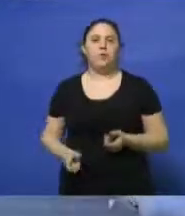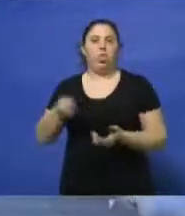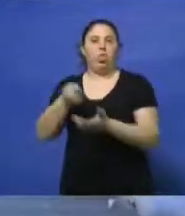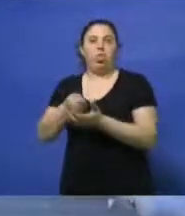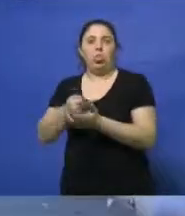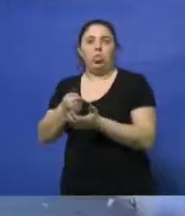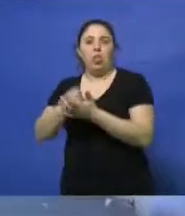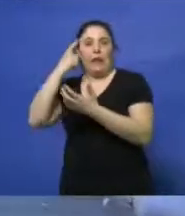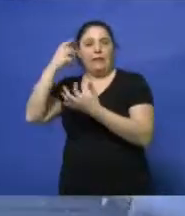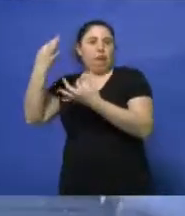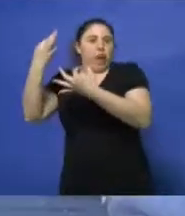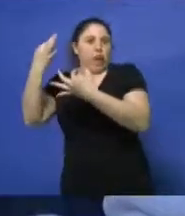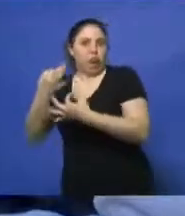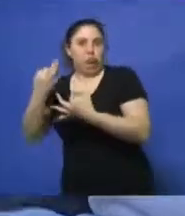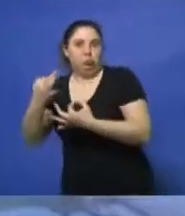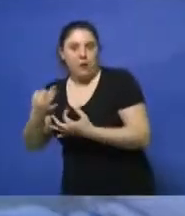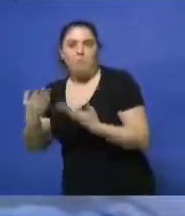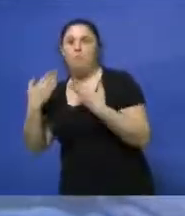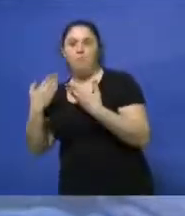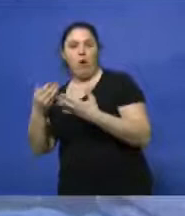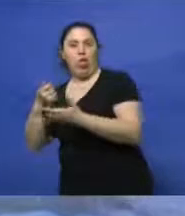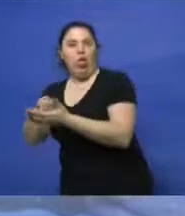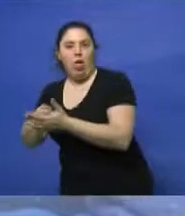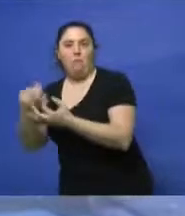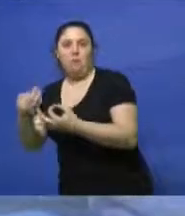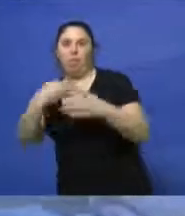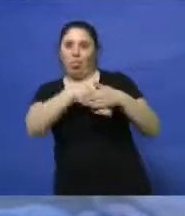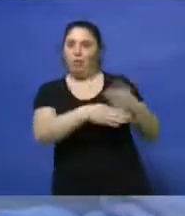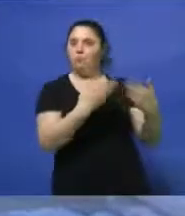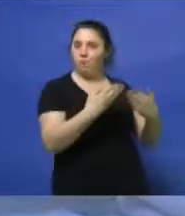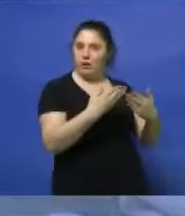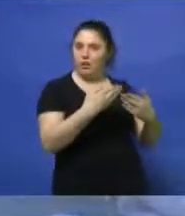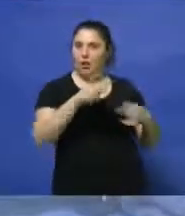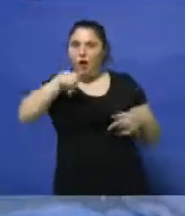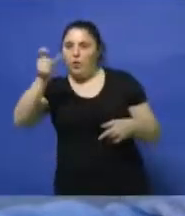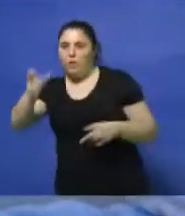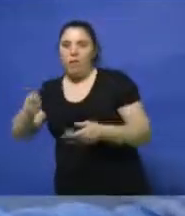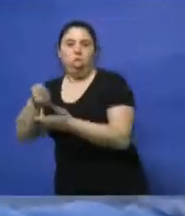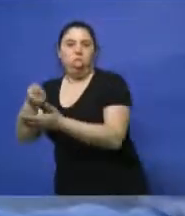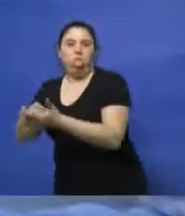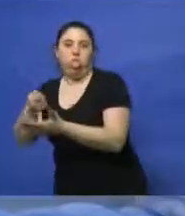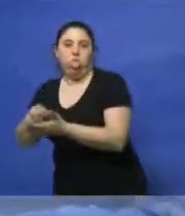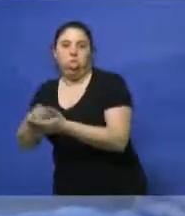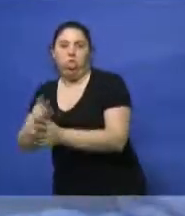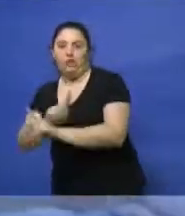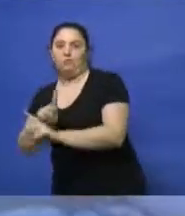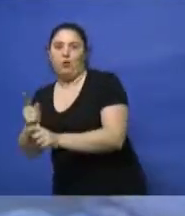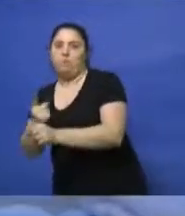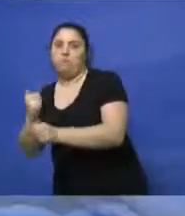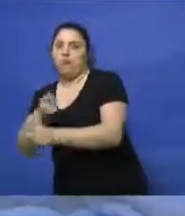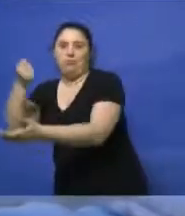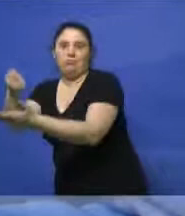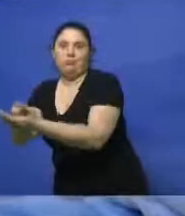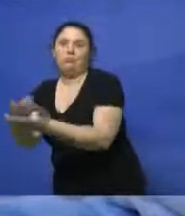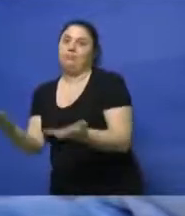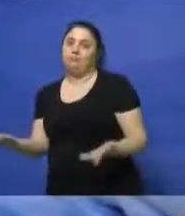acuerdo a sus posibilidades, tiene más margen de ahorro que el que gasta indiscriminadamente. Todo depende de la utilización